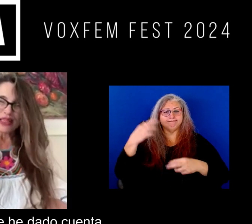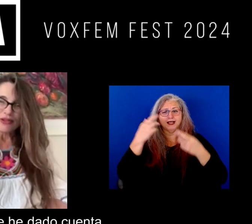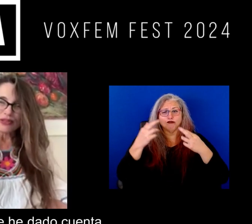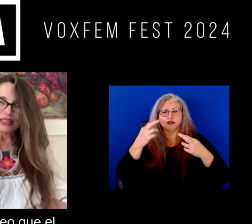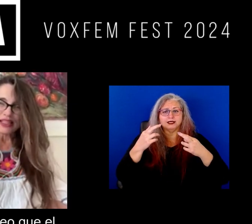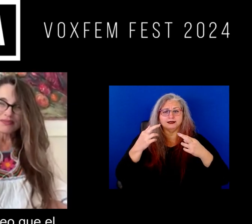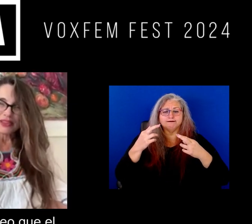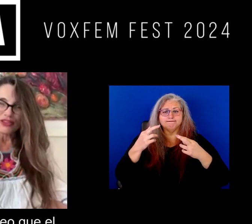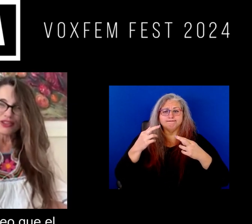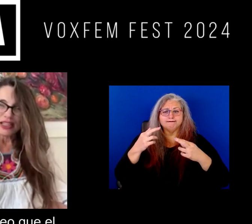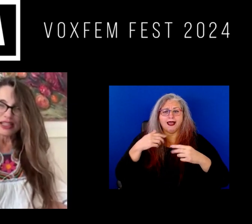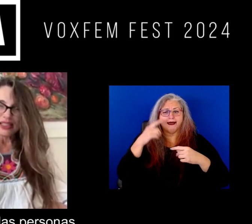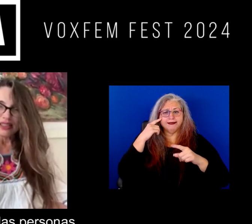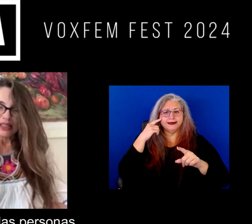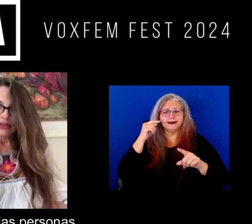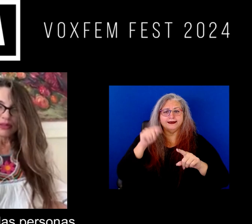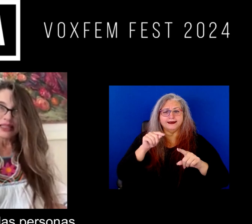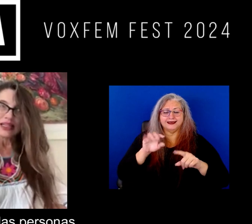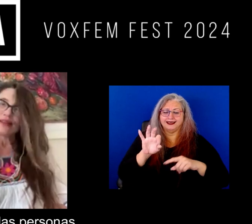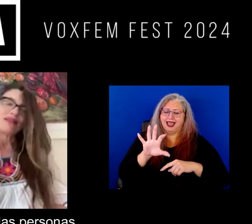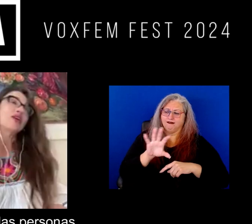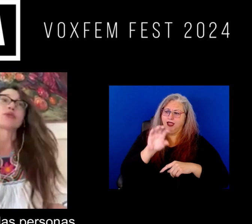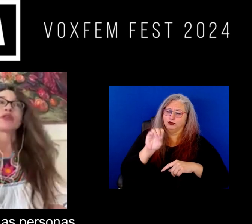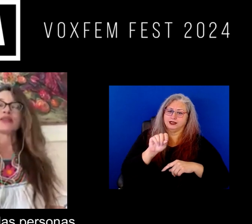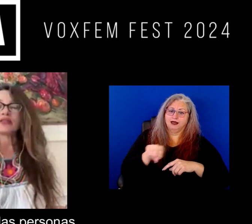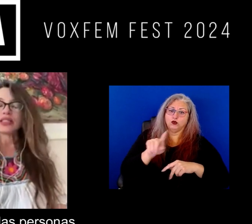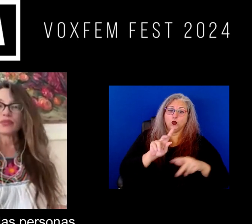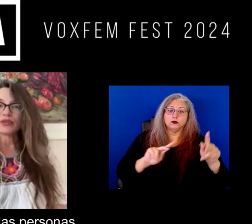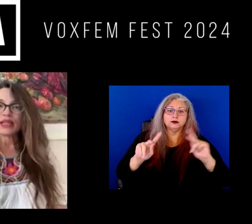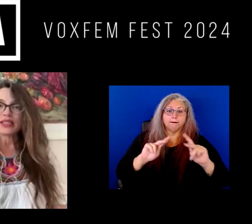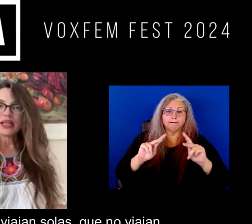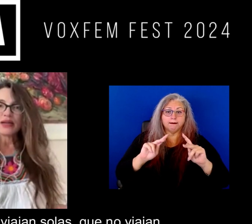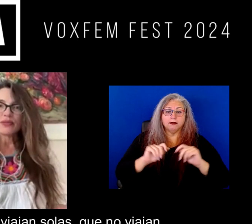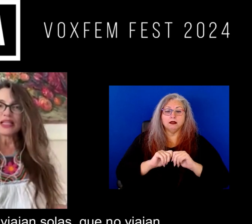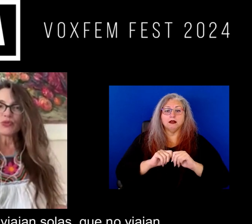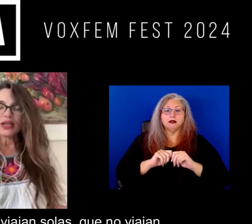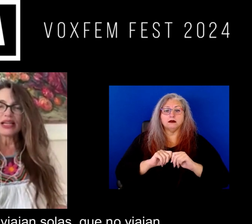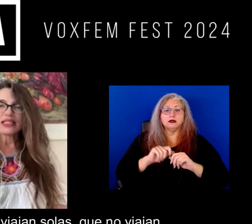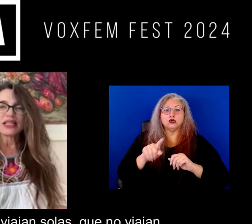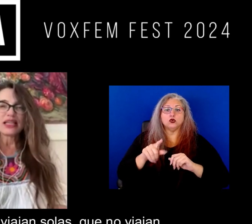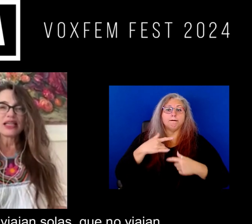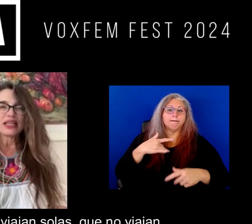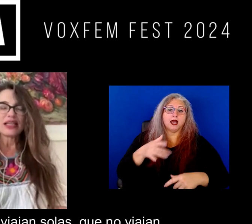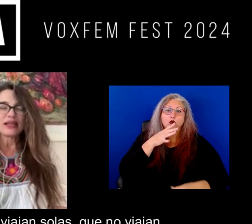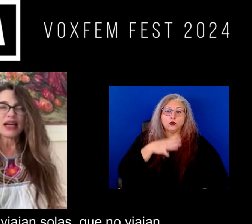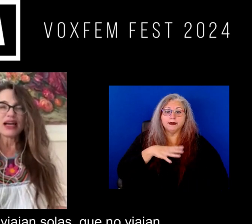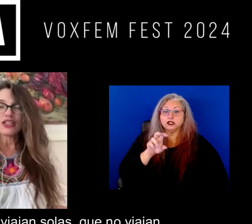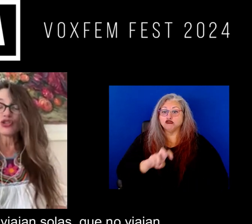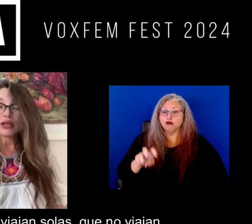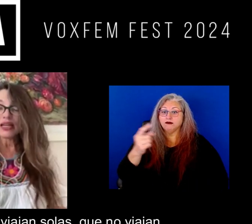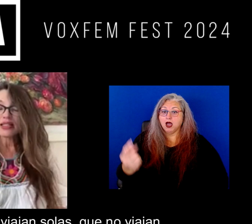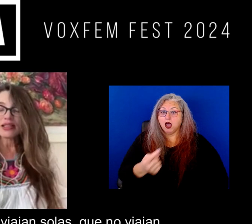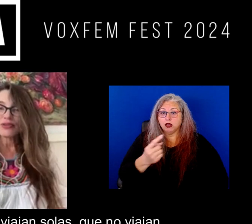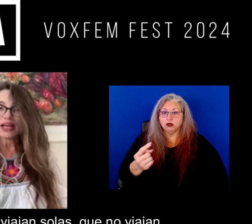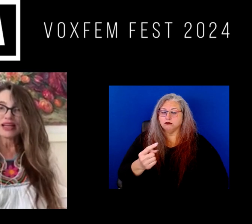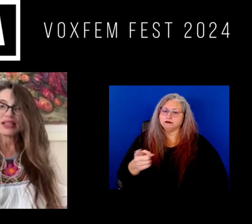¿no? me he dado cuenta yo creo que el 95% de las personas las mujeres que viajan